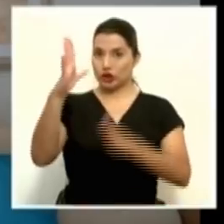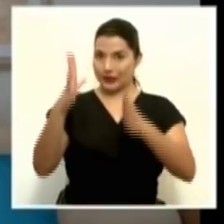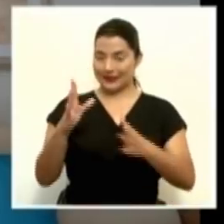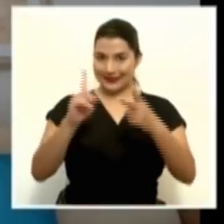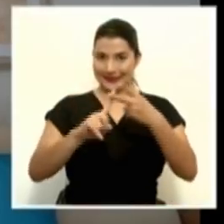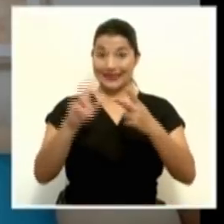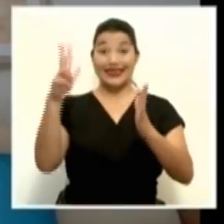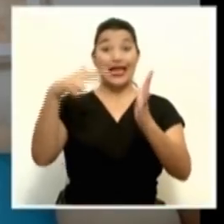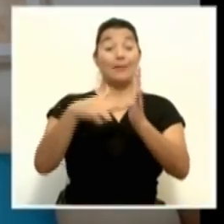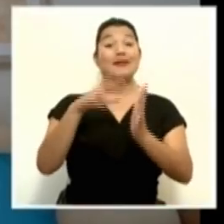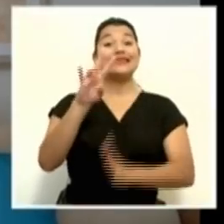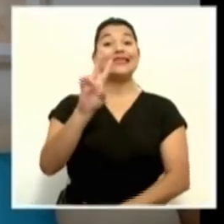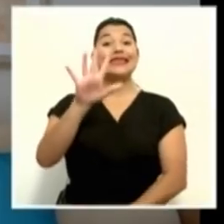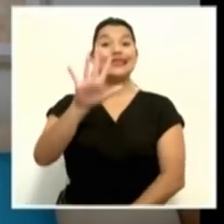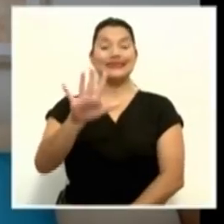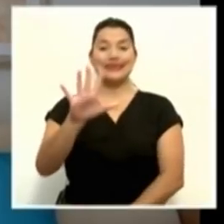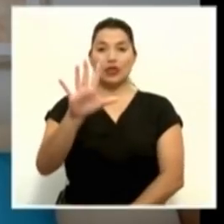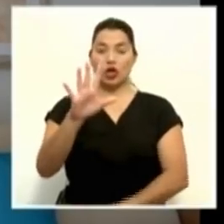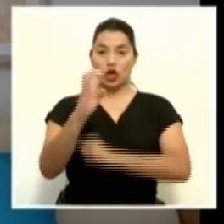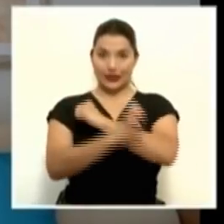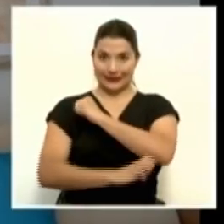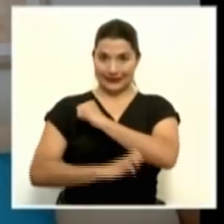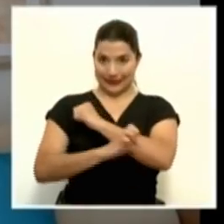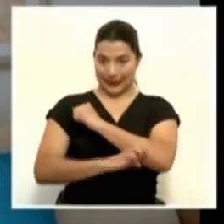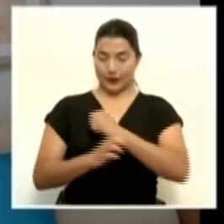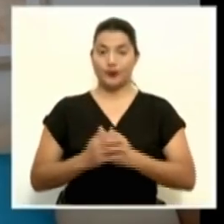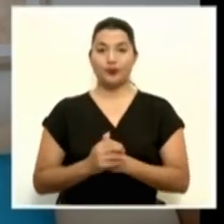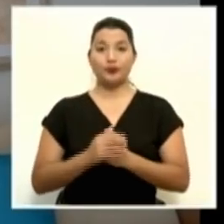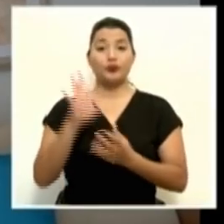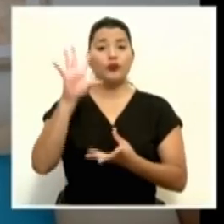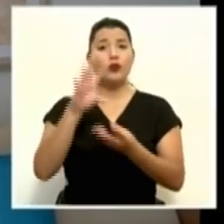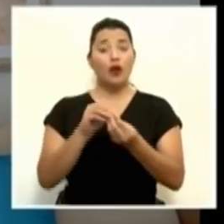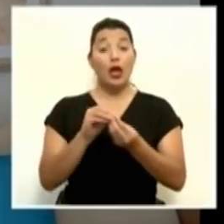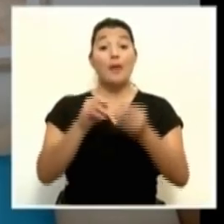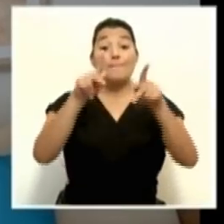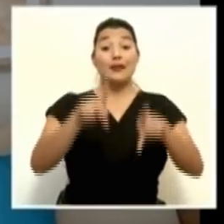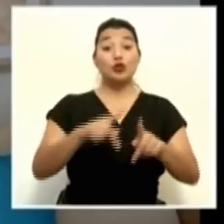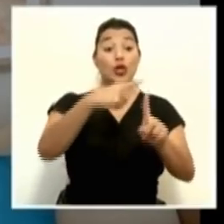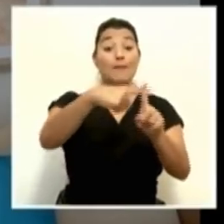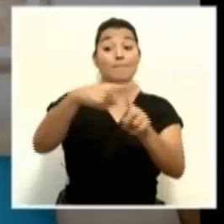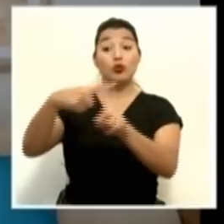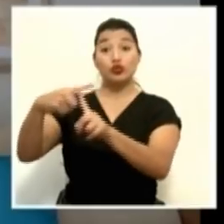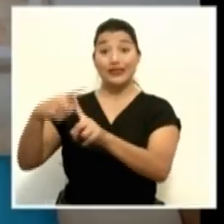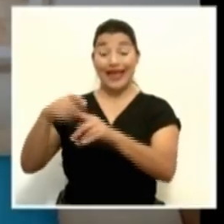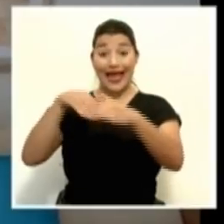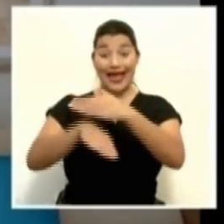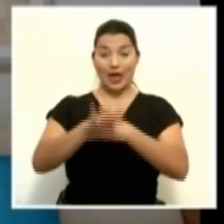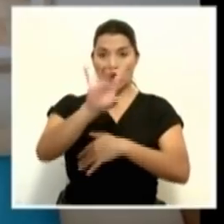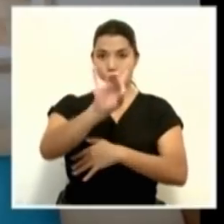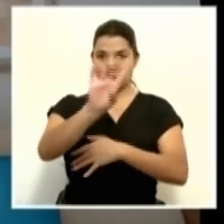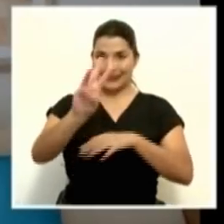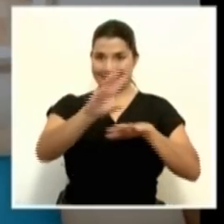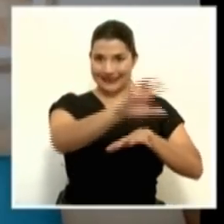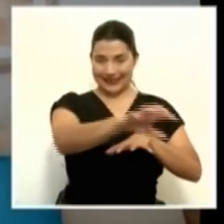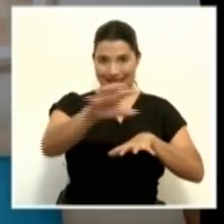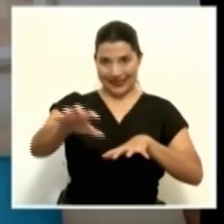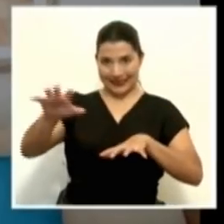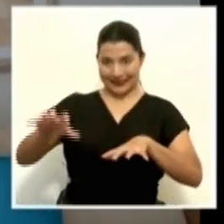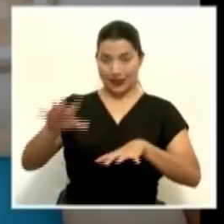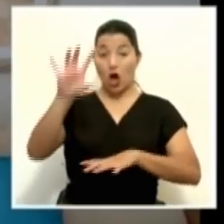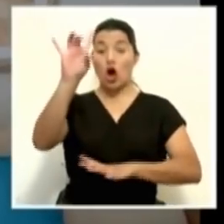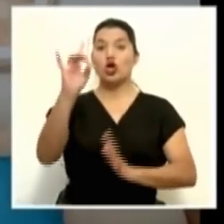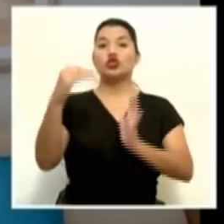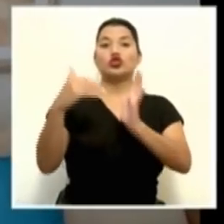y 3.075 son extranjeros. Se contabilizan casos positivos en 81 cantones. Por edad tenemos 8